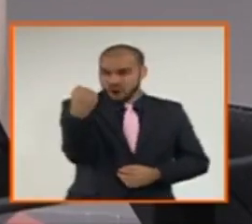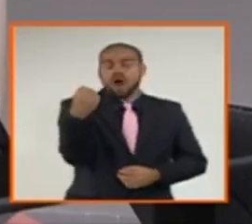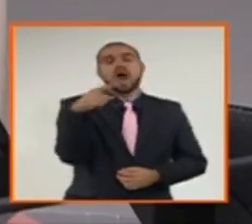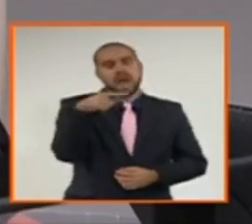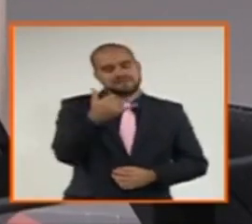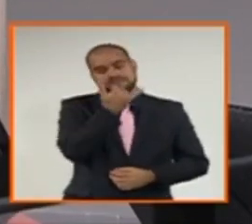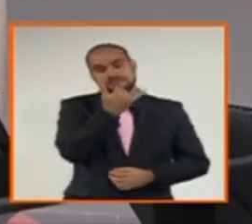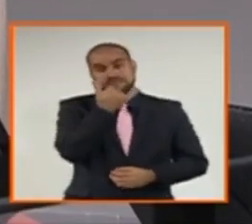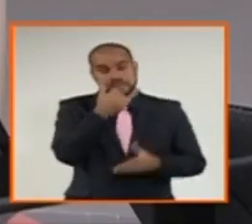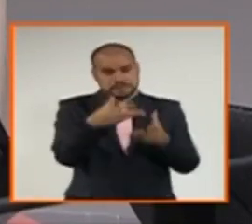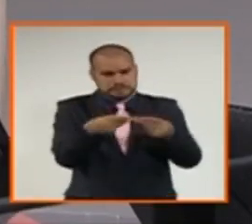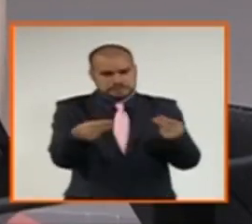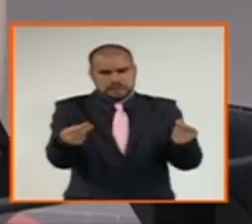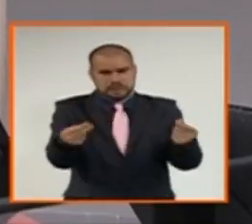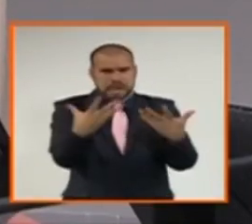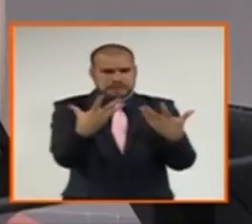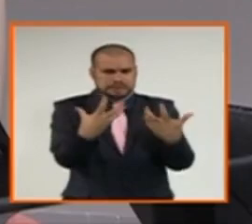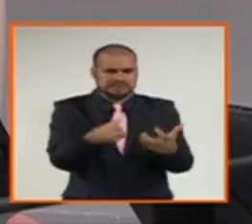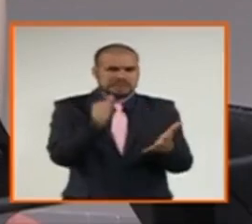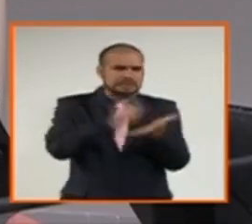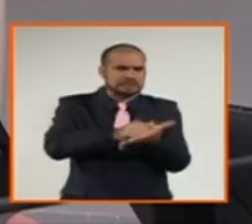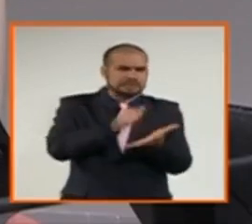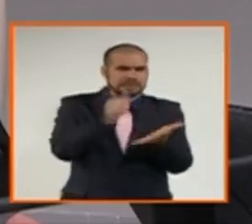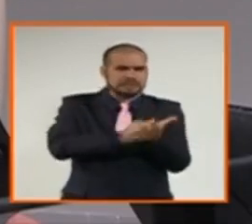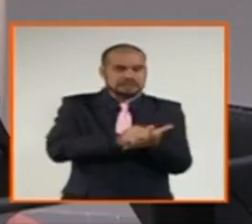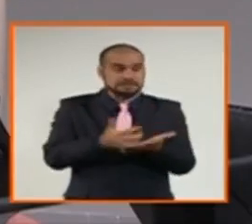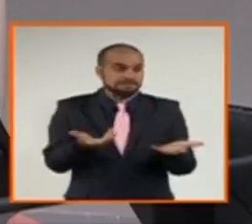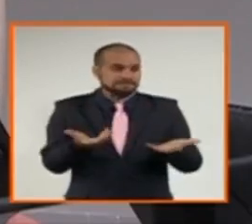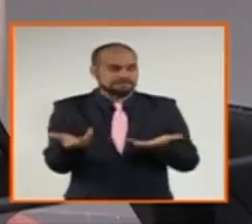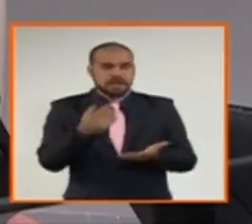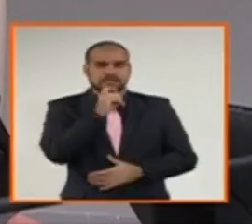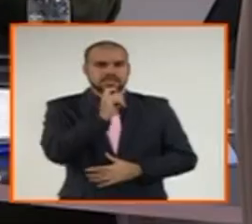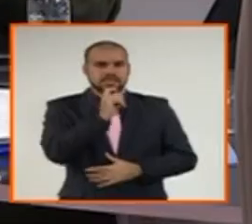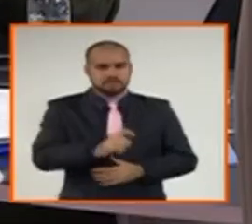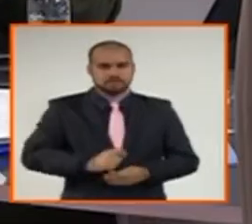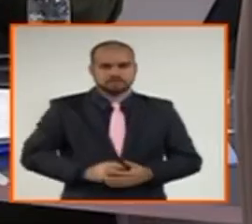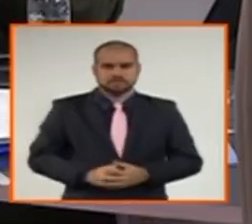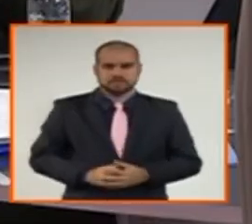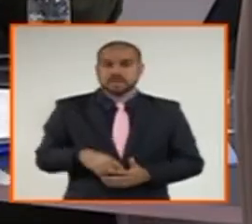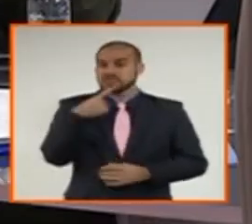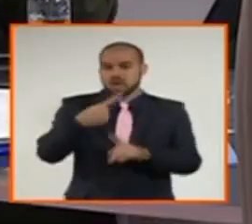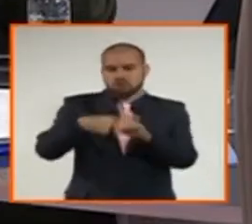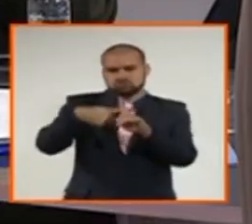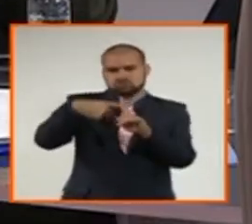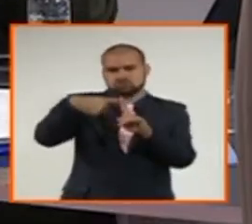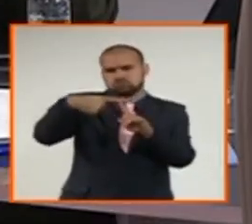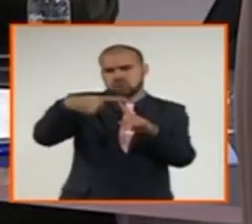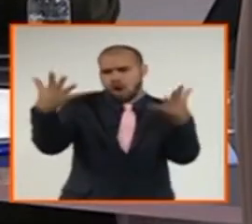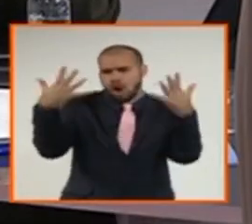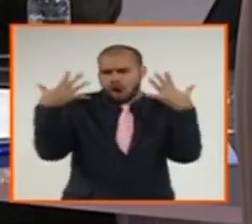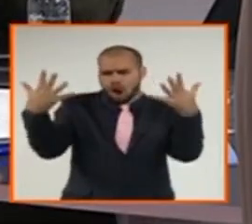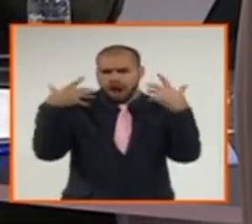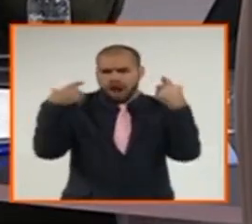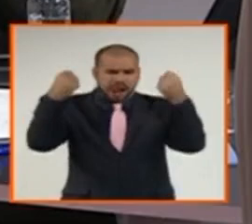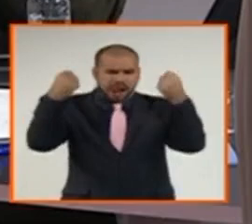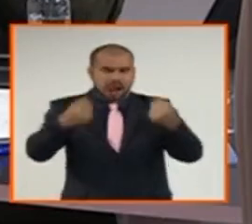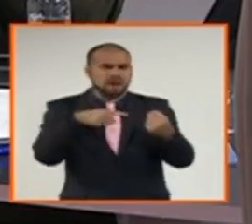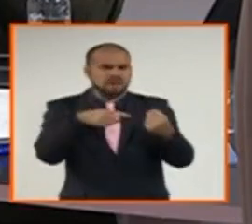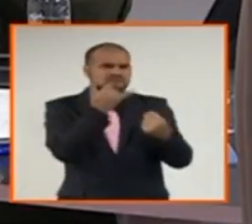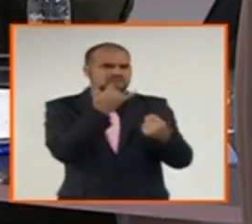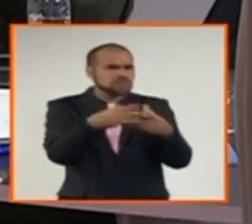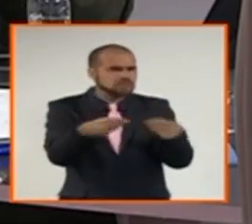mayor vulnerabilidad. ¿Y esa elevación de las temperaturas como consecuencia del cambio climático también impacta en el suelo? Sí,